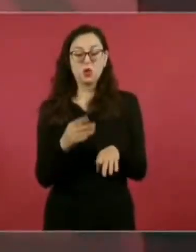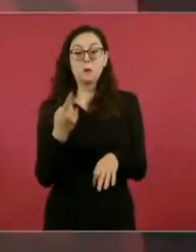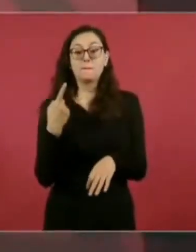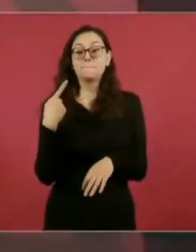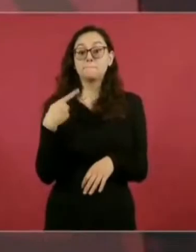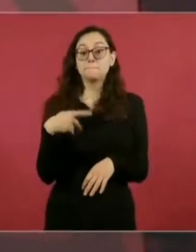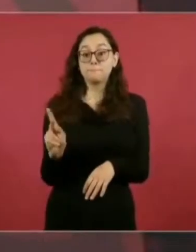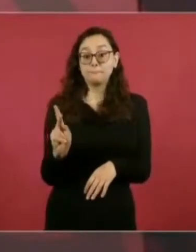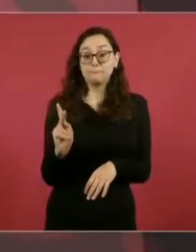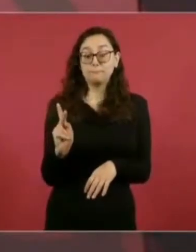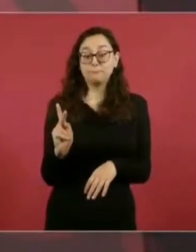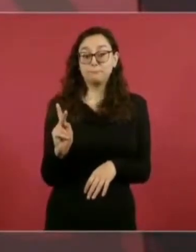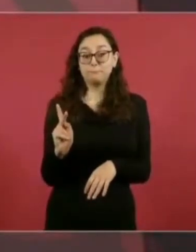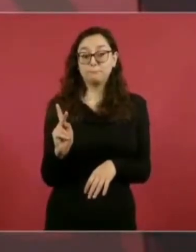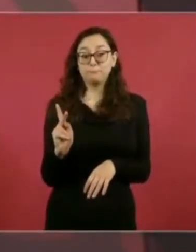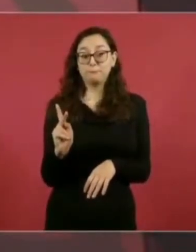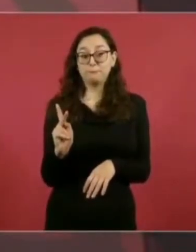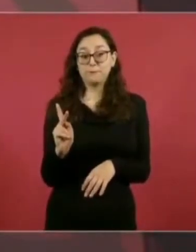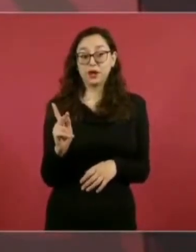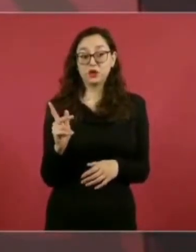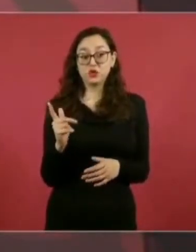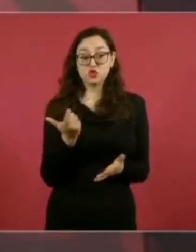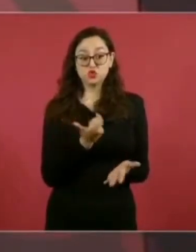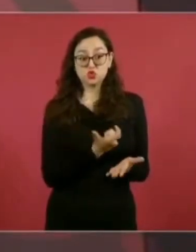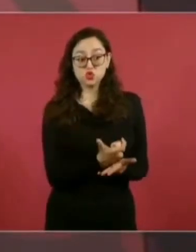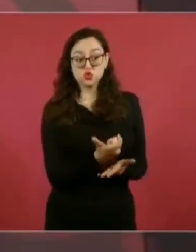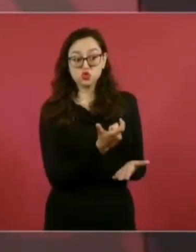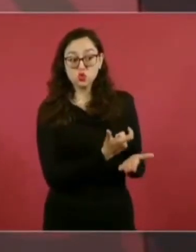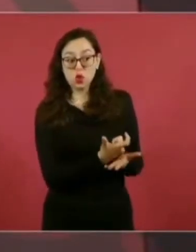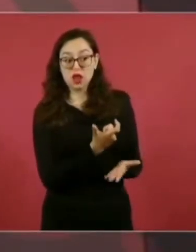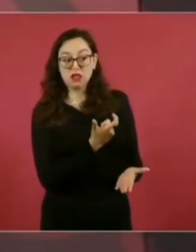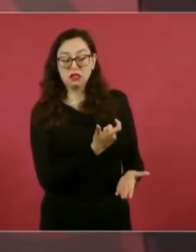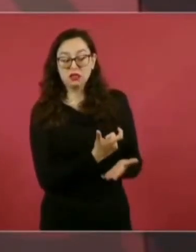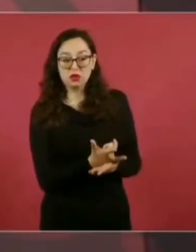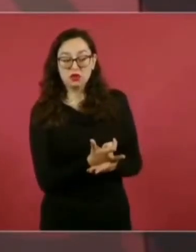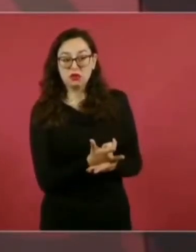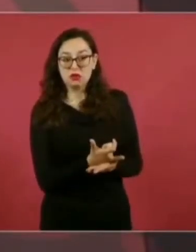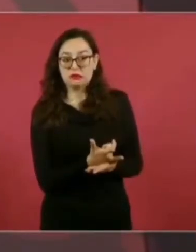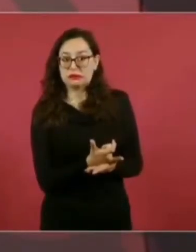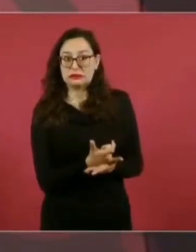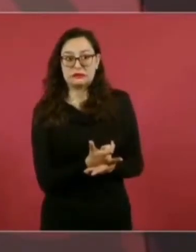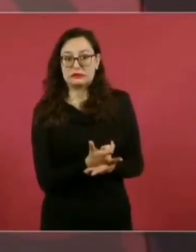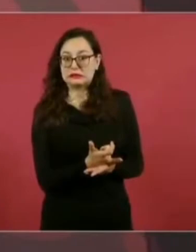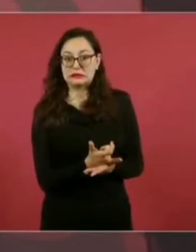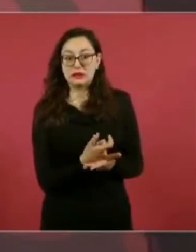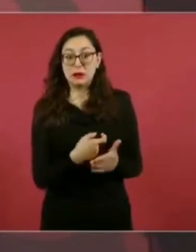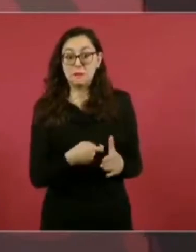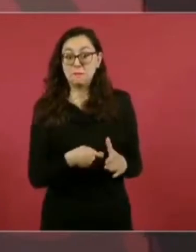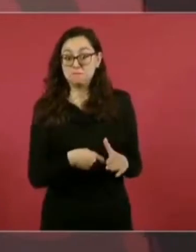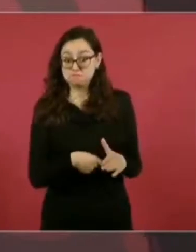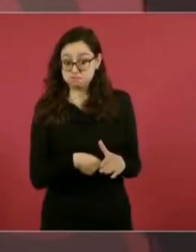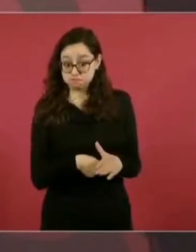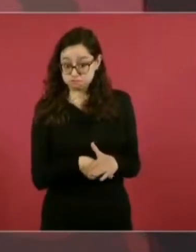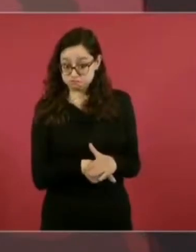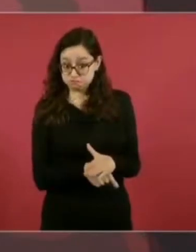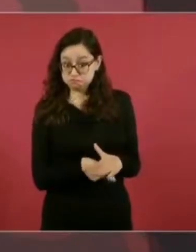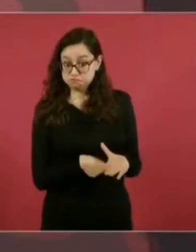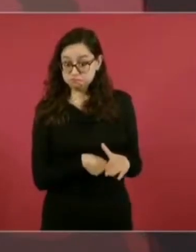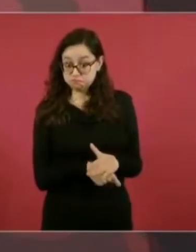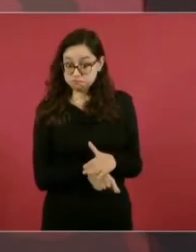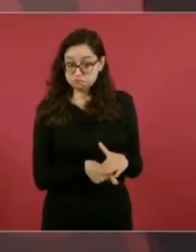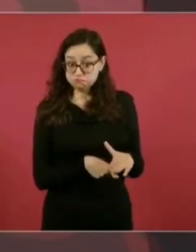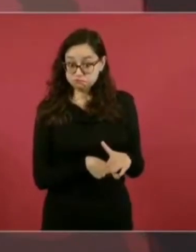de su salario, sino que vivan